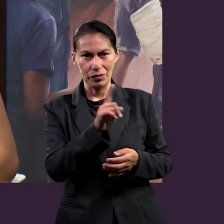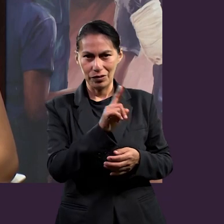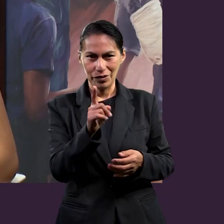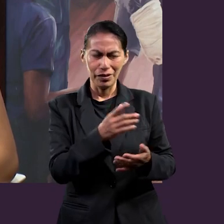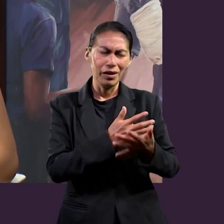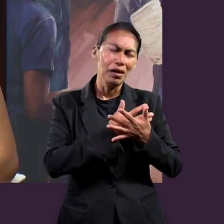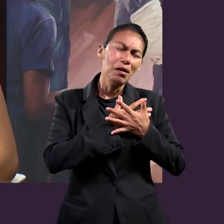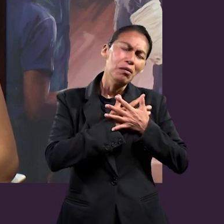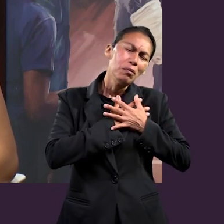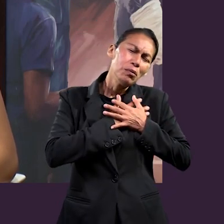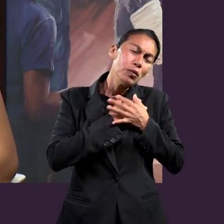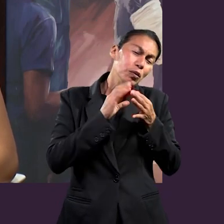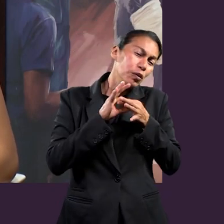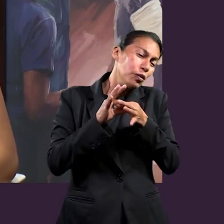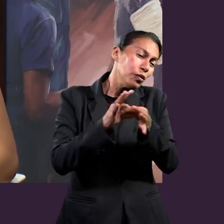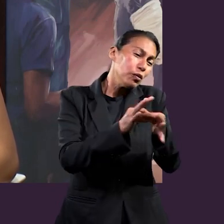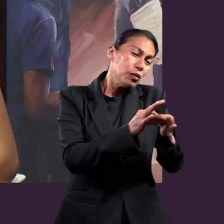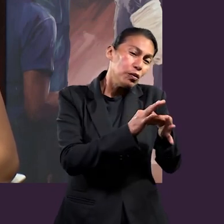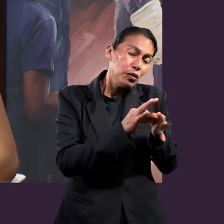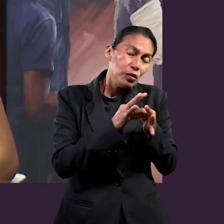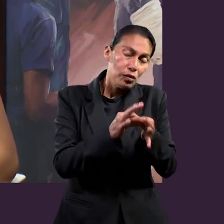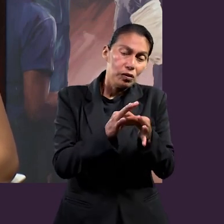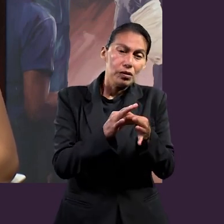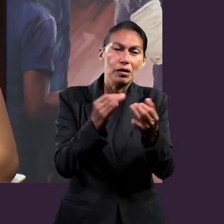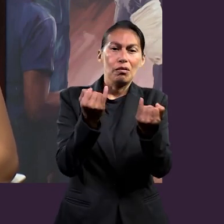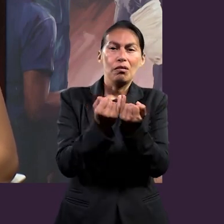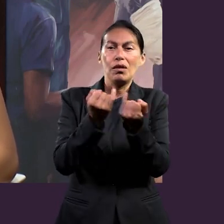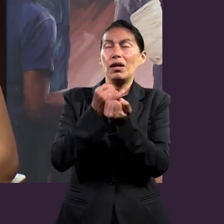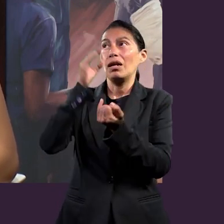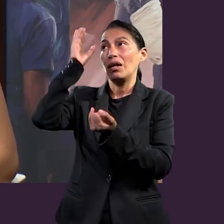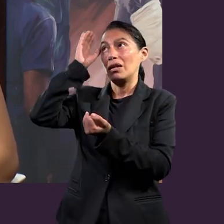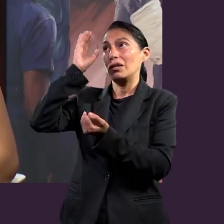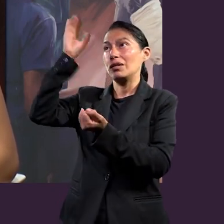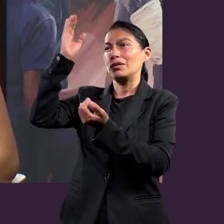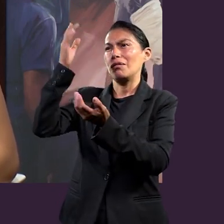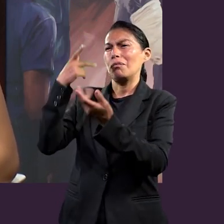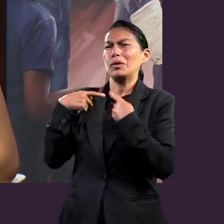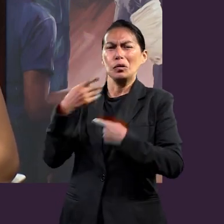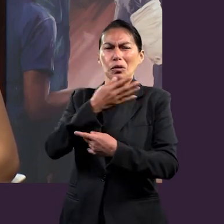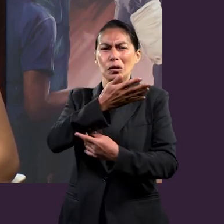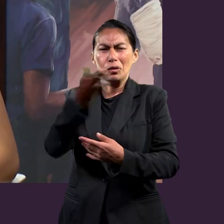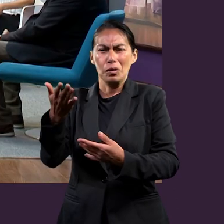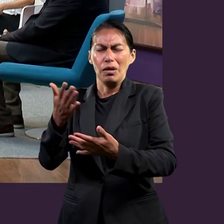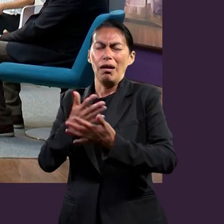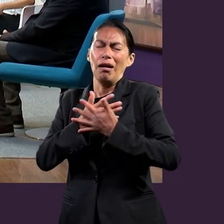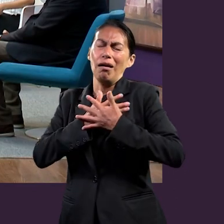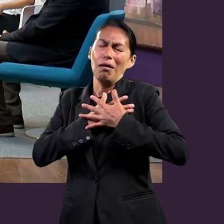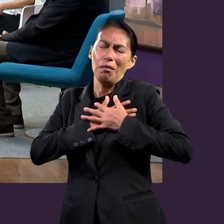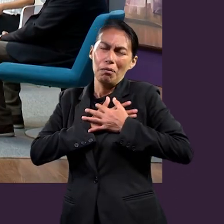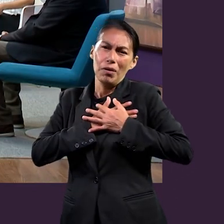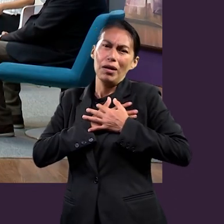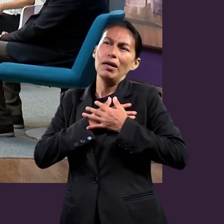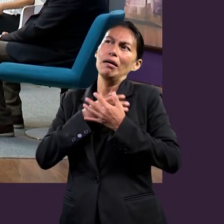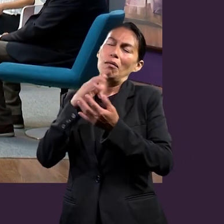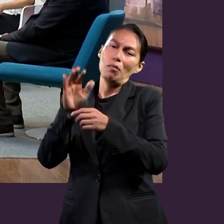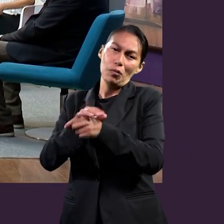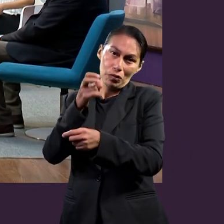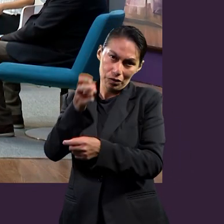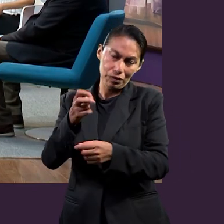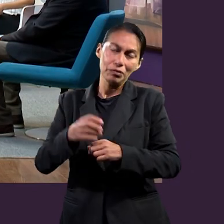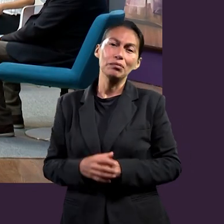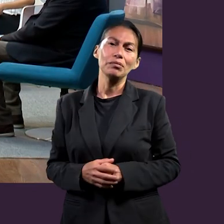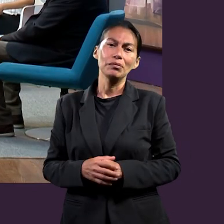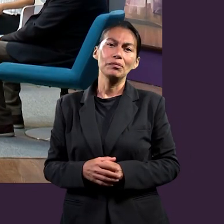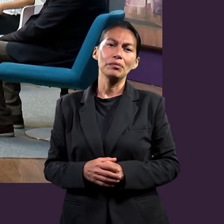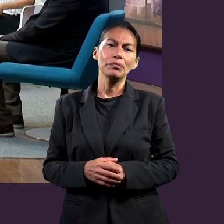trata también del amor que se tiene en un matrimonio, así como Cristo y la iglesia. Ok, muy bien. Creo que es bastante